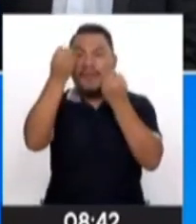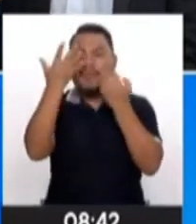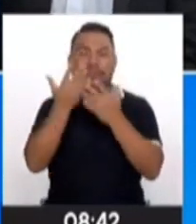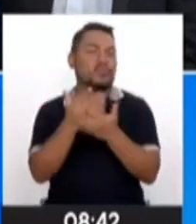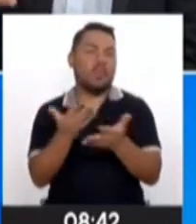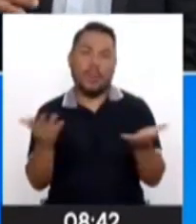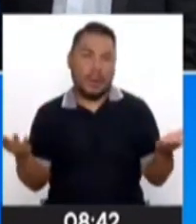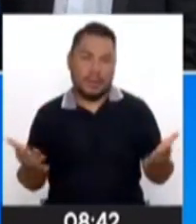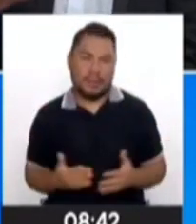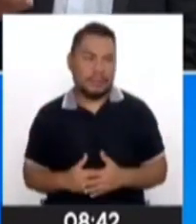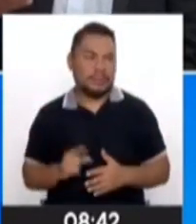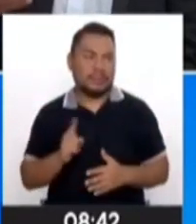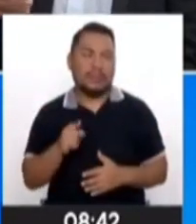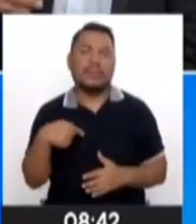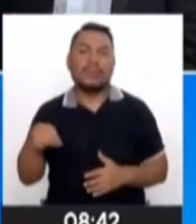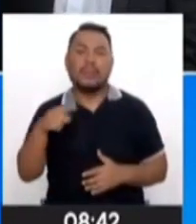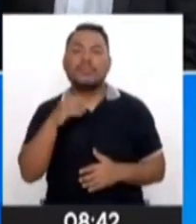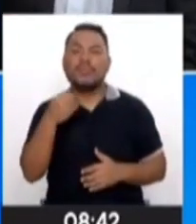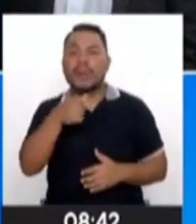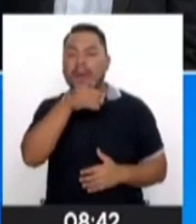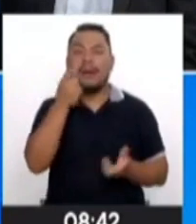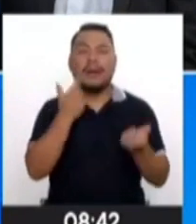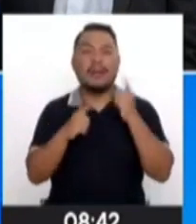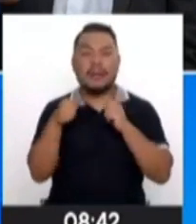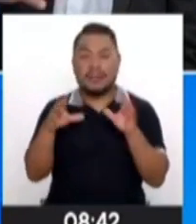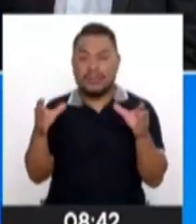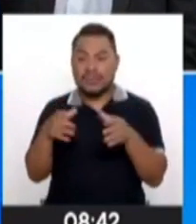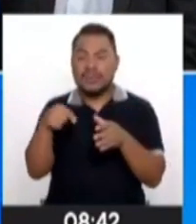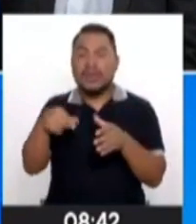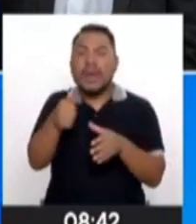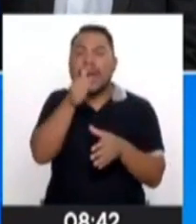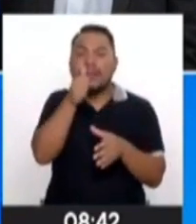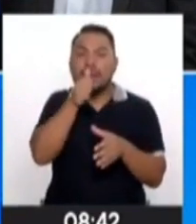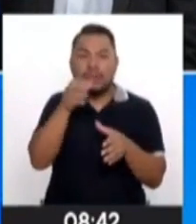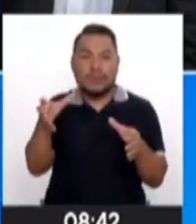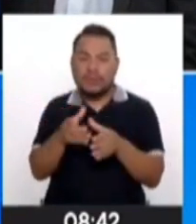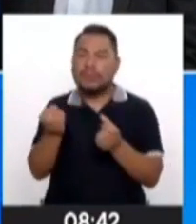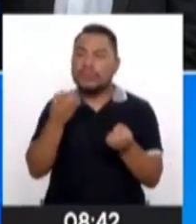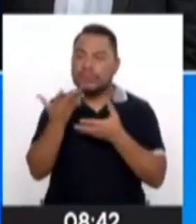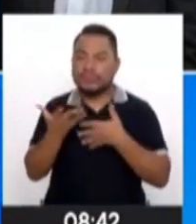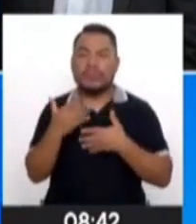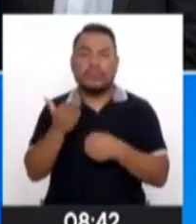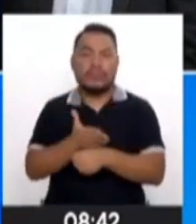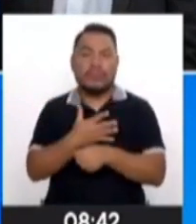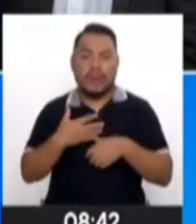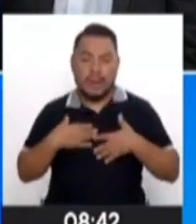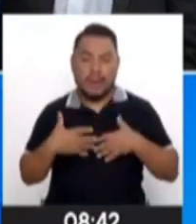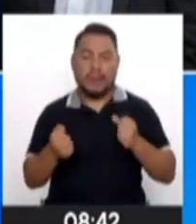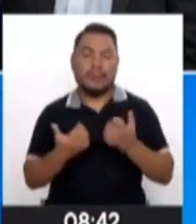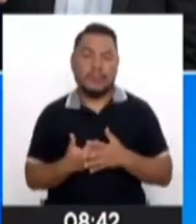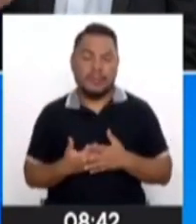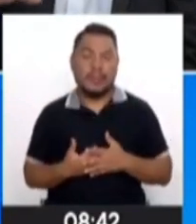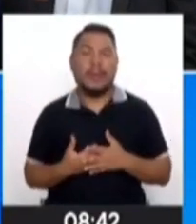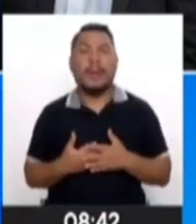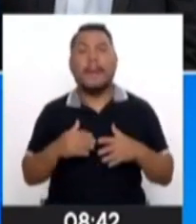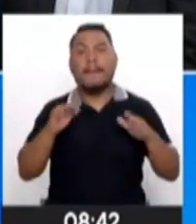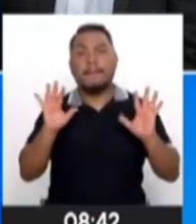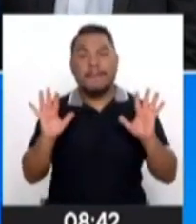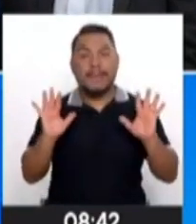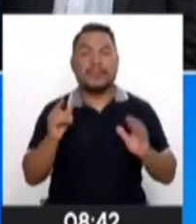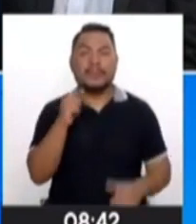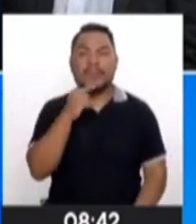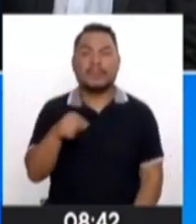Por diversas razones que tienen que ver, pero principalmente el sector público y privado nos dice que